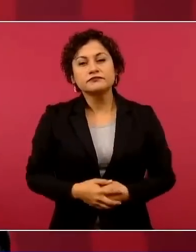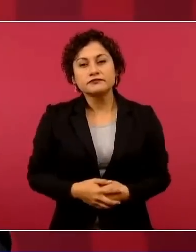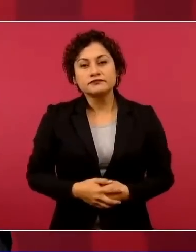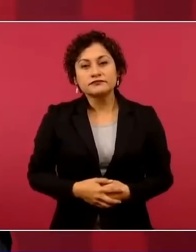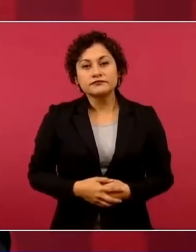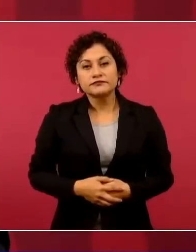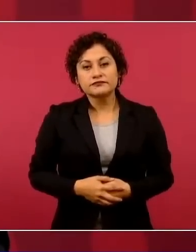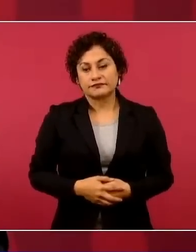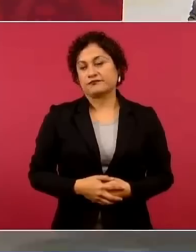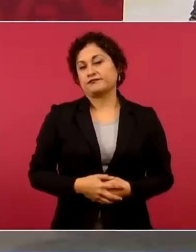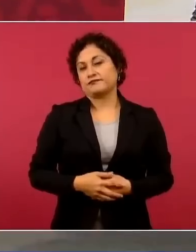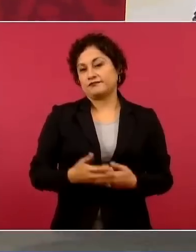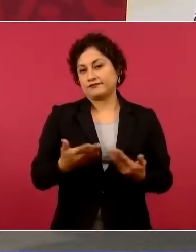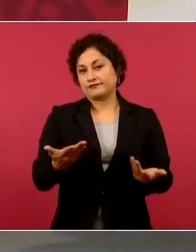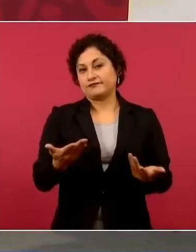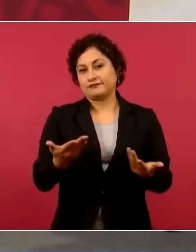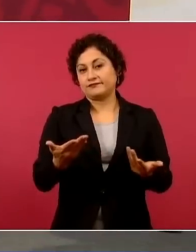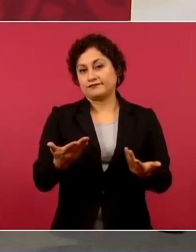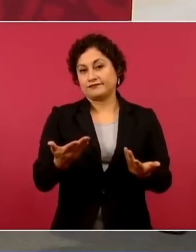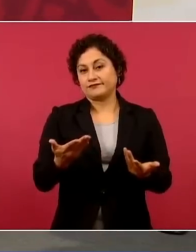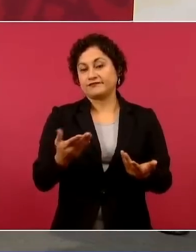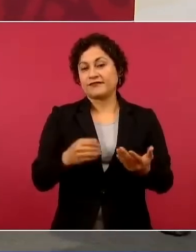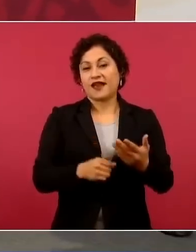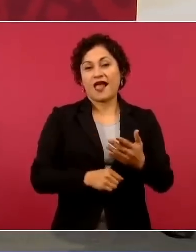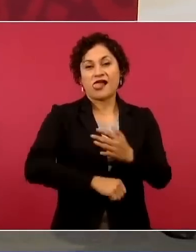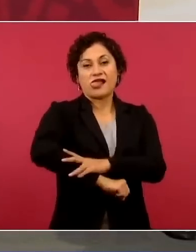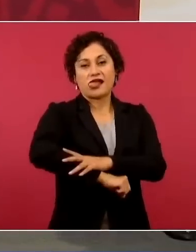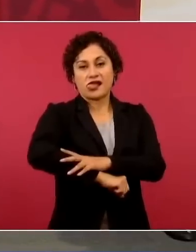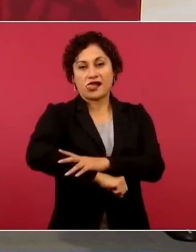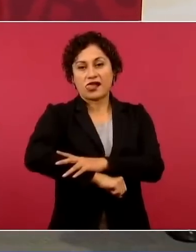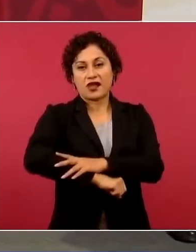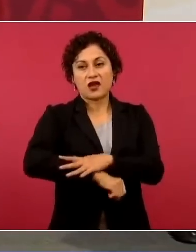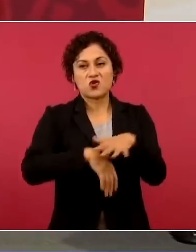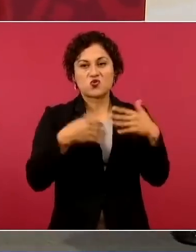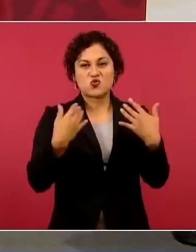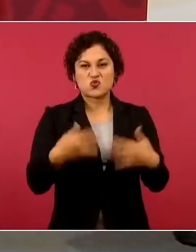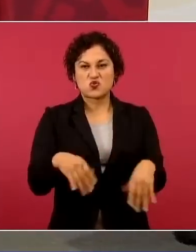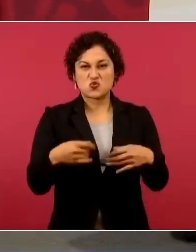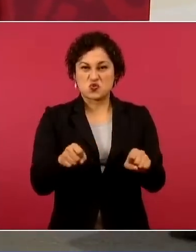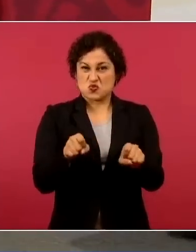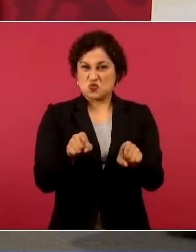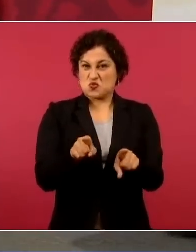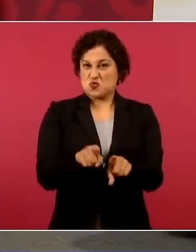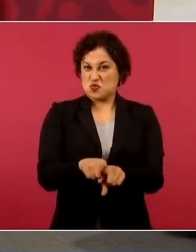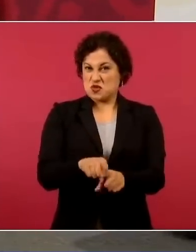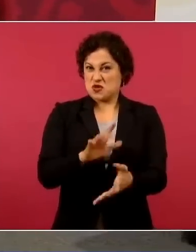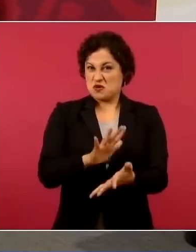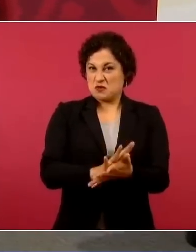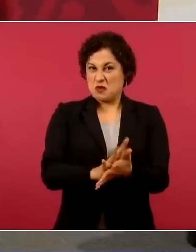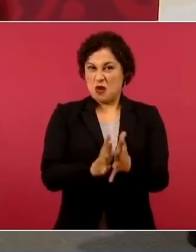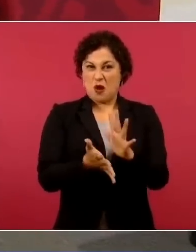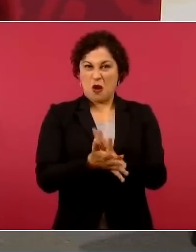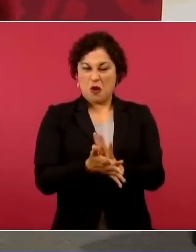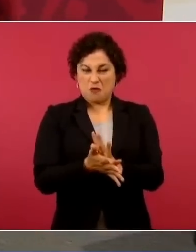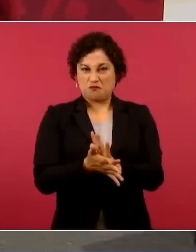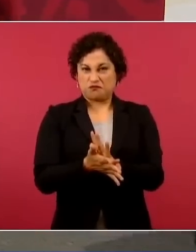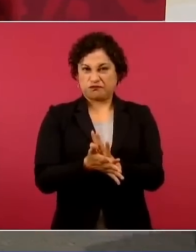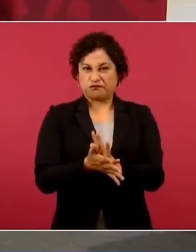Conflicto de intereses, influyentismo, tráfico de influencias,